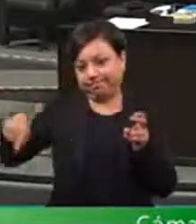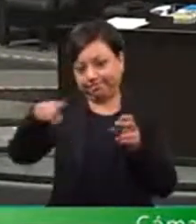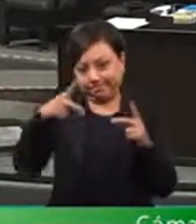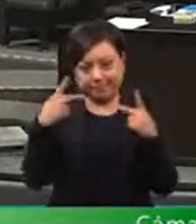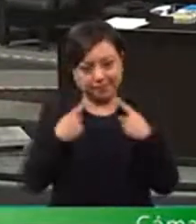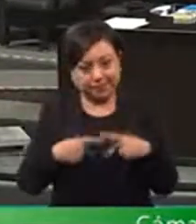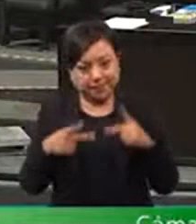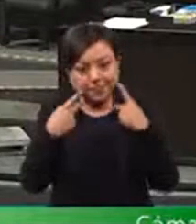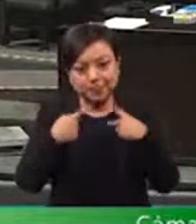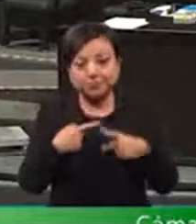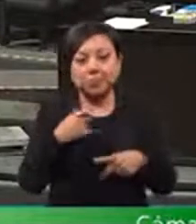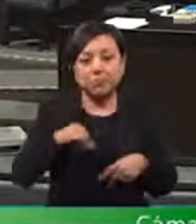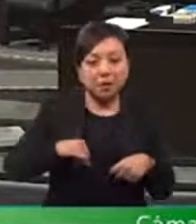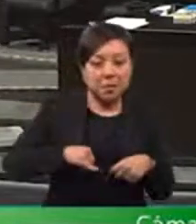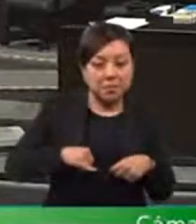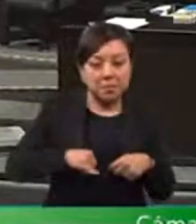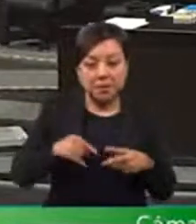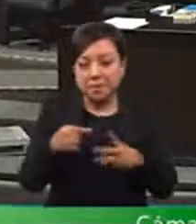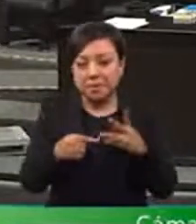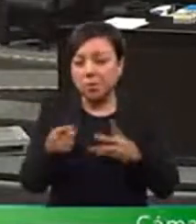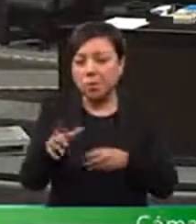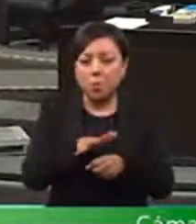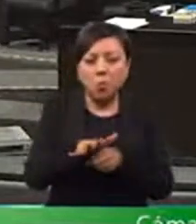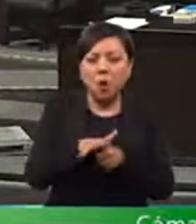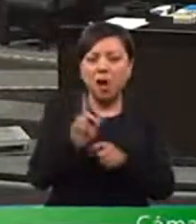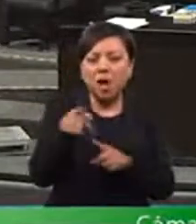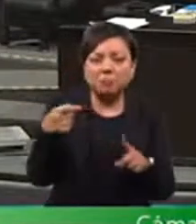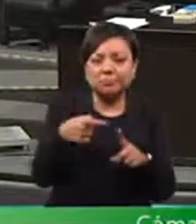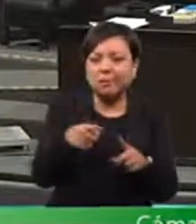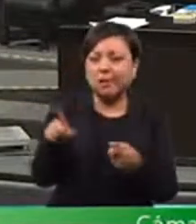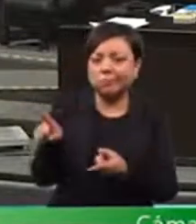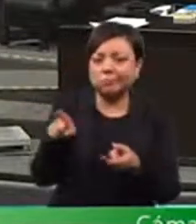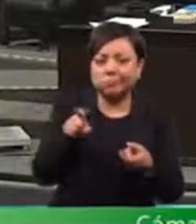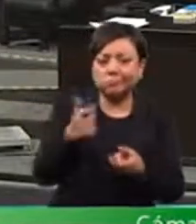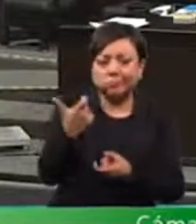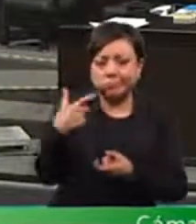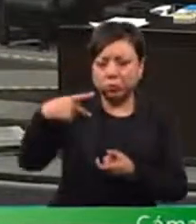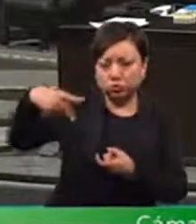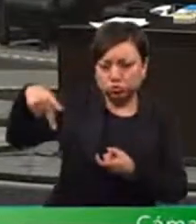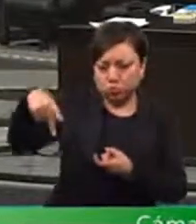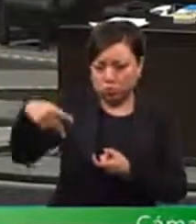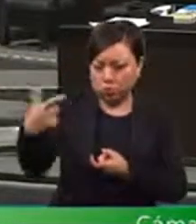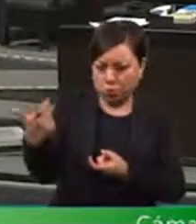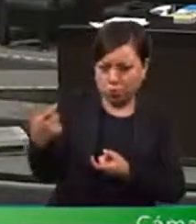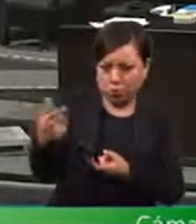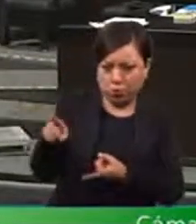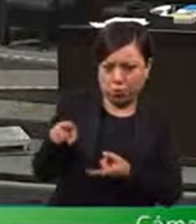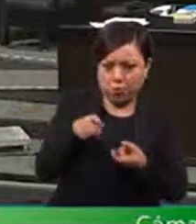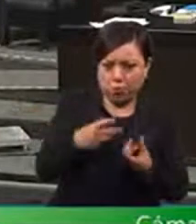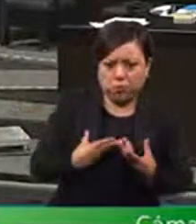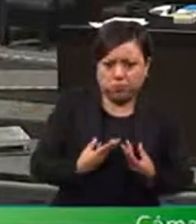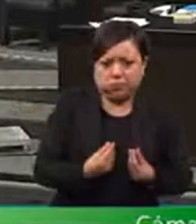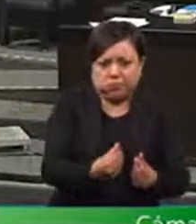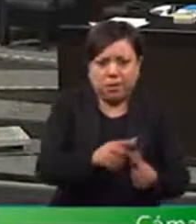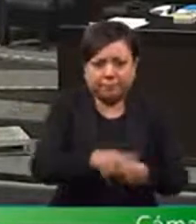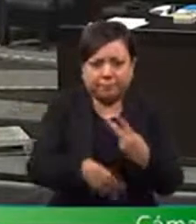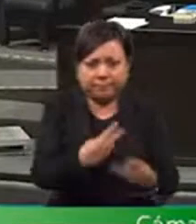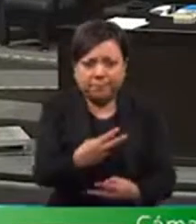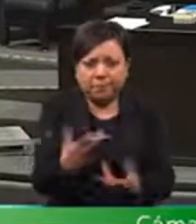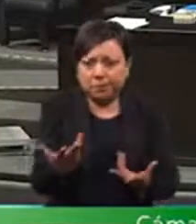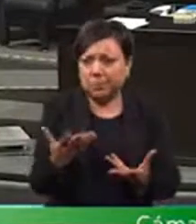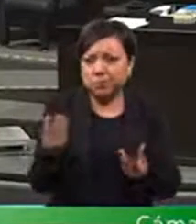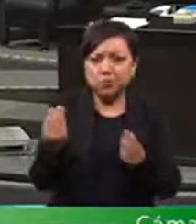Y ese debate es en qué se va a gastar su lana. Dinero que sale del esfuerzo de millones de mexicanos,